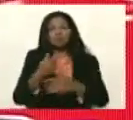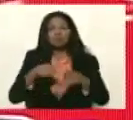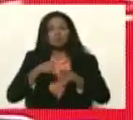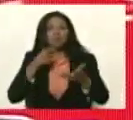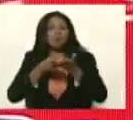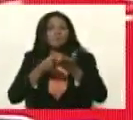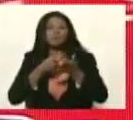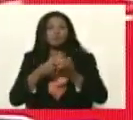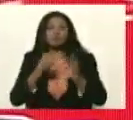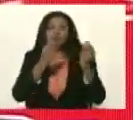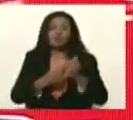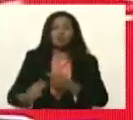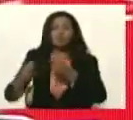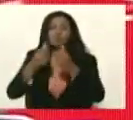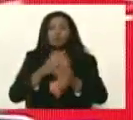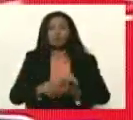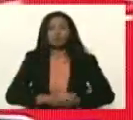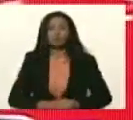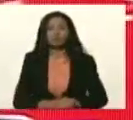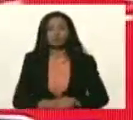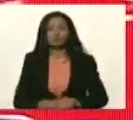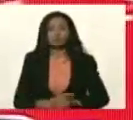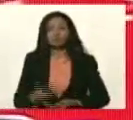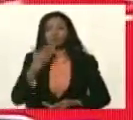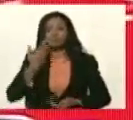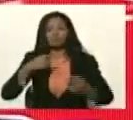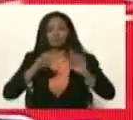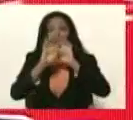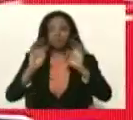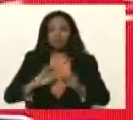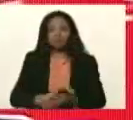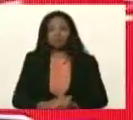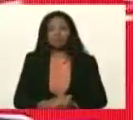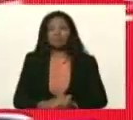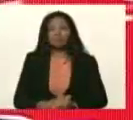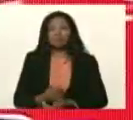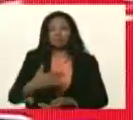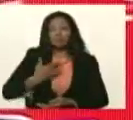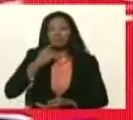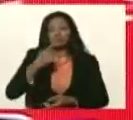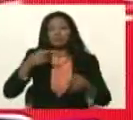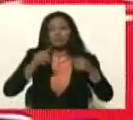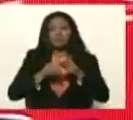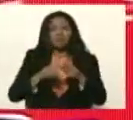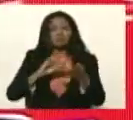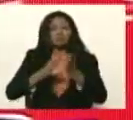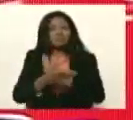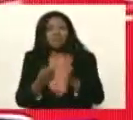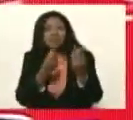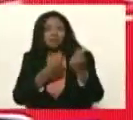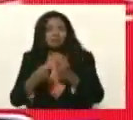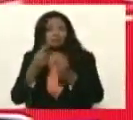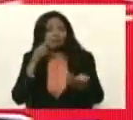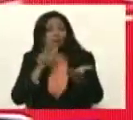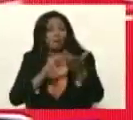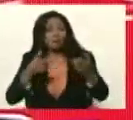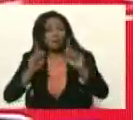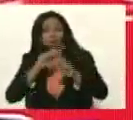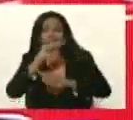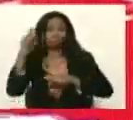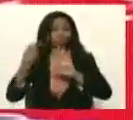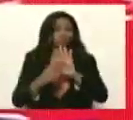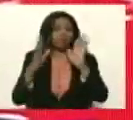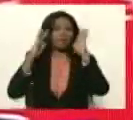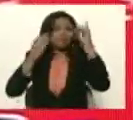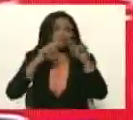para atender los servicios a este plan que usted nos está pidiendo presidente ya se puede decir que con estos recursos que usted está aprobando está completamente